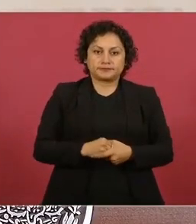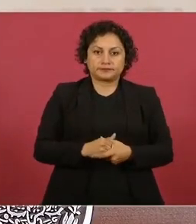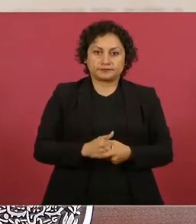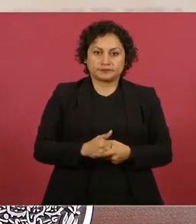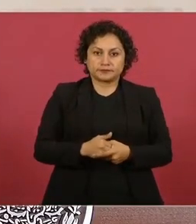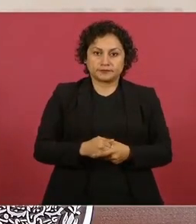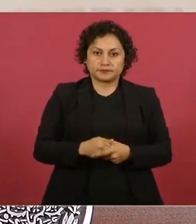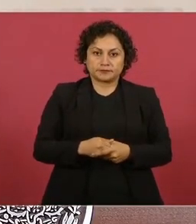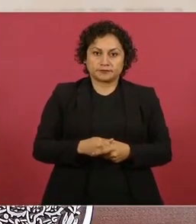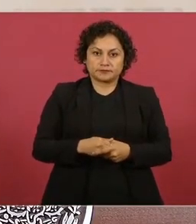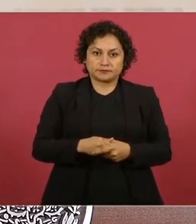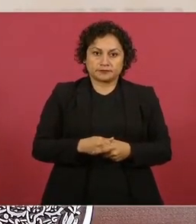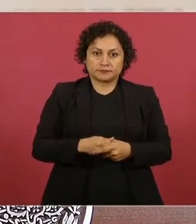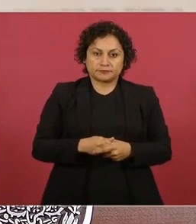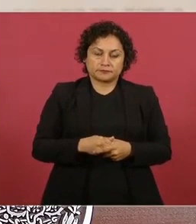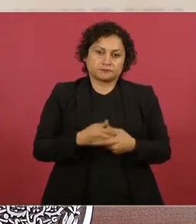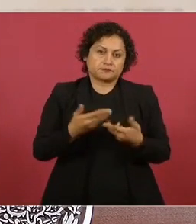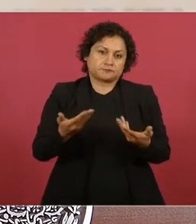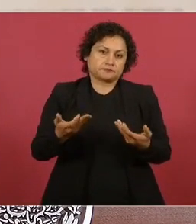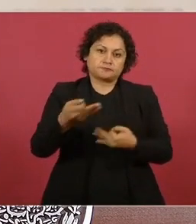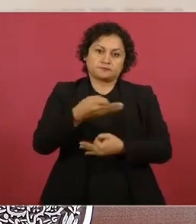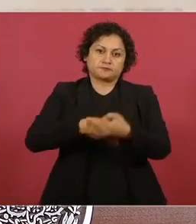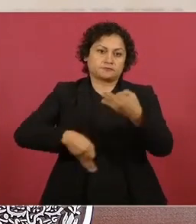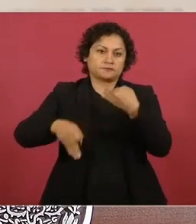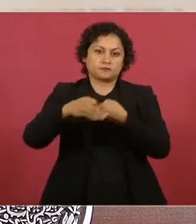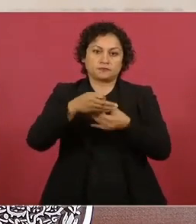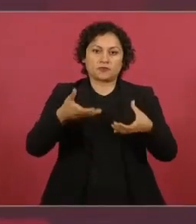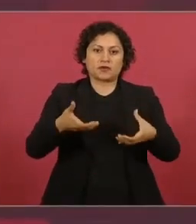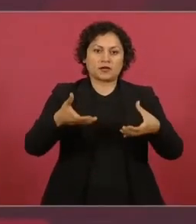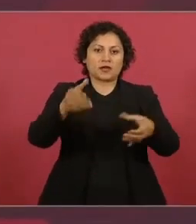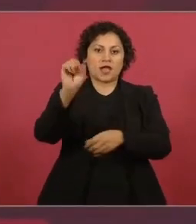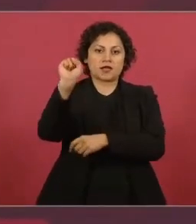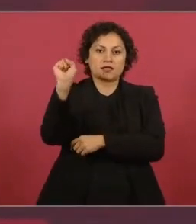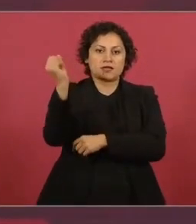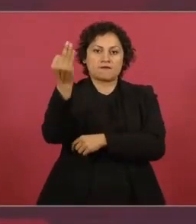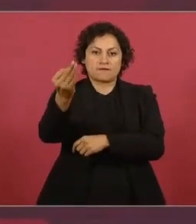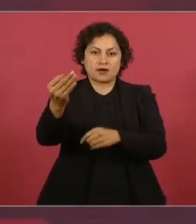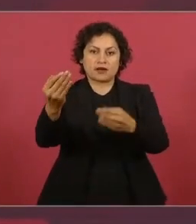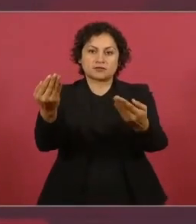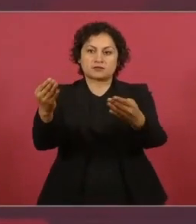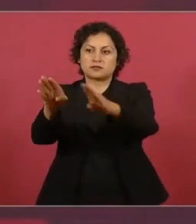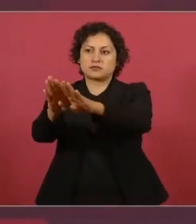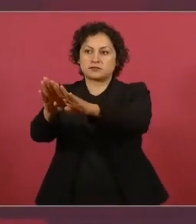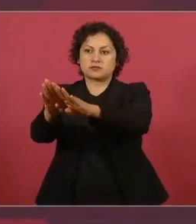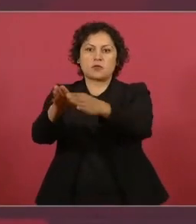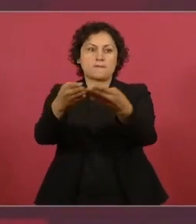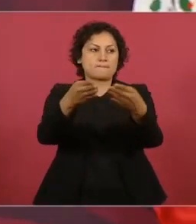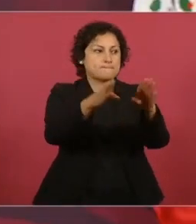estaba cerrado San Francisco por completo